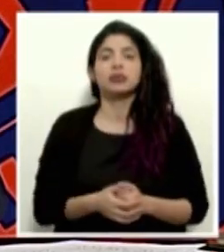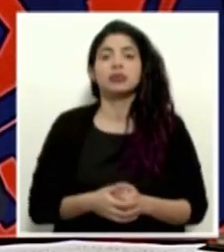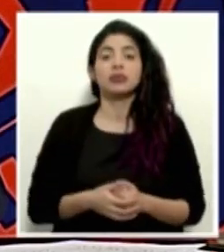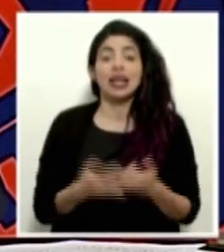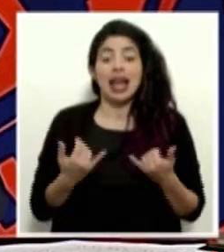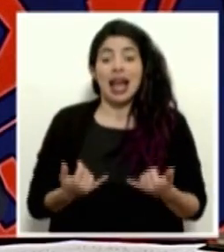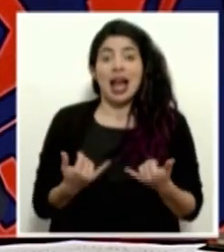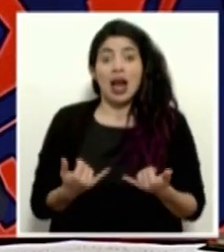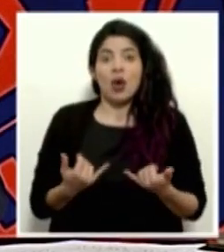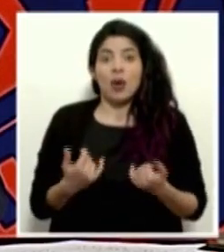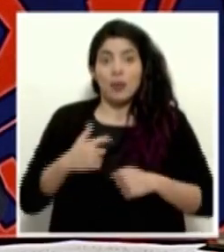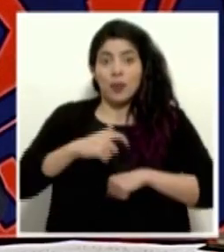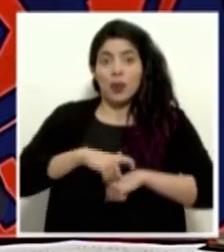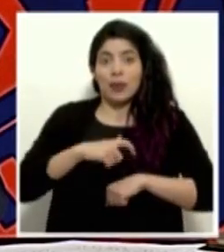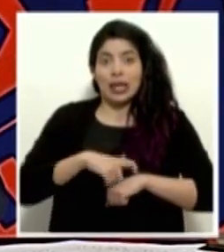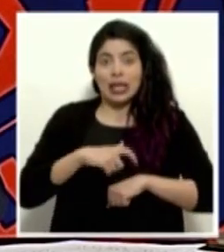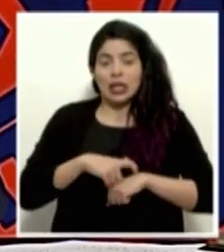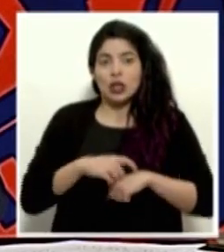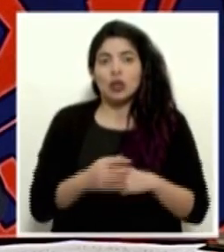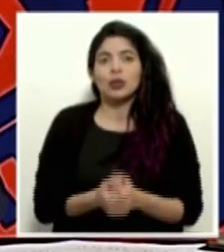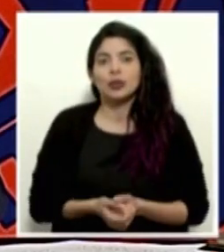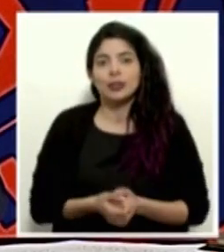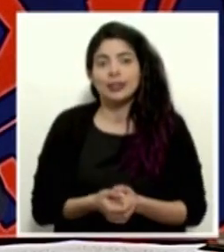ya estamos llegando a un punto donde,